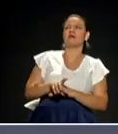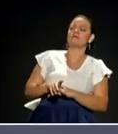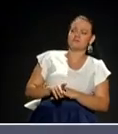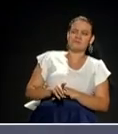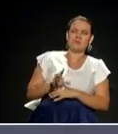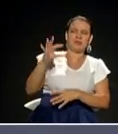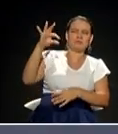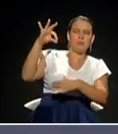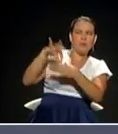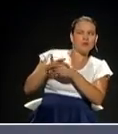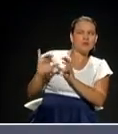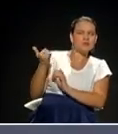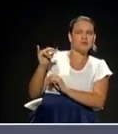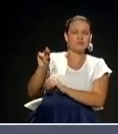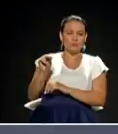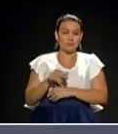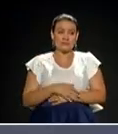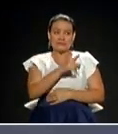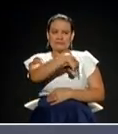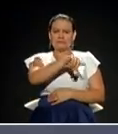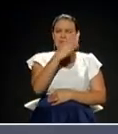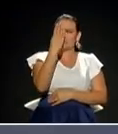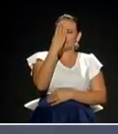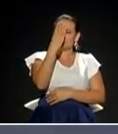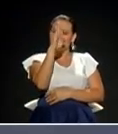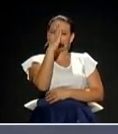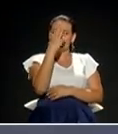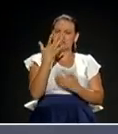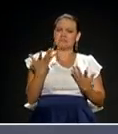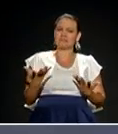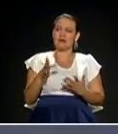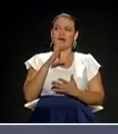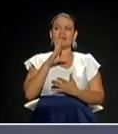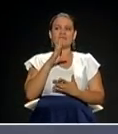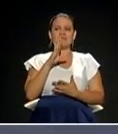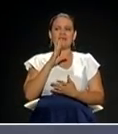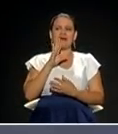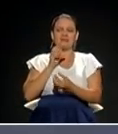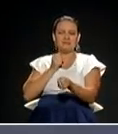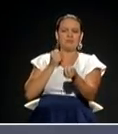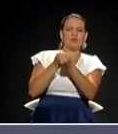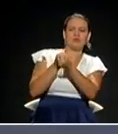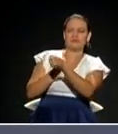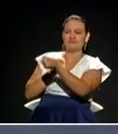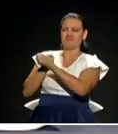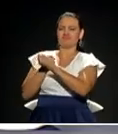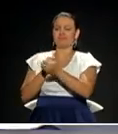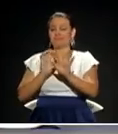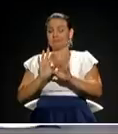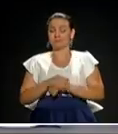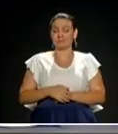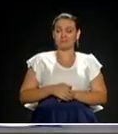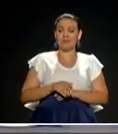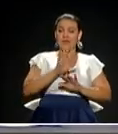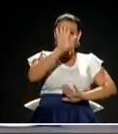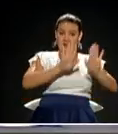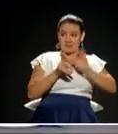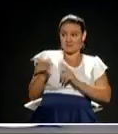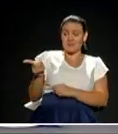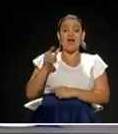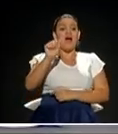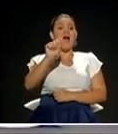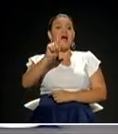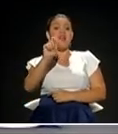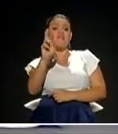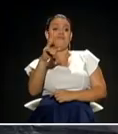voto no tan definido también está pensándose por quién, a quién voy a elegir. Nuestros tres candidatos, Alfredo Ramos Maya del Centro